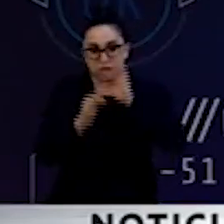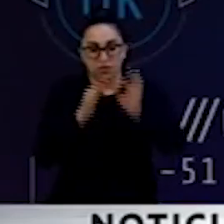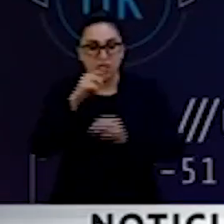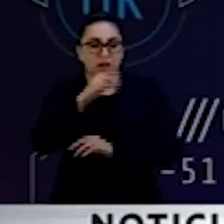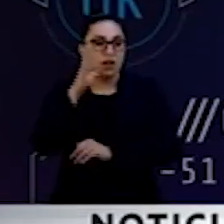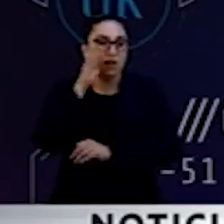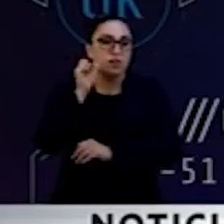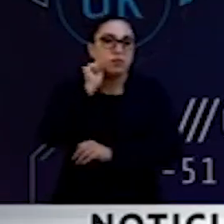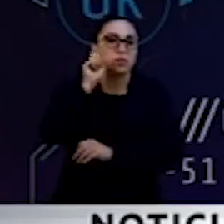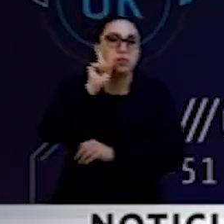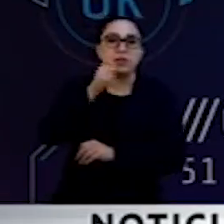Congreso, Elizabeth Robles.